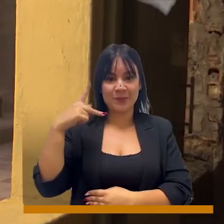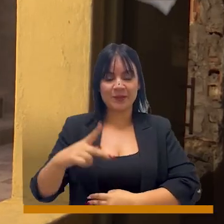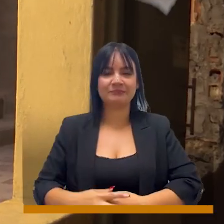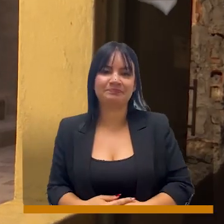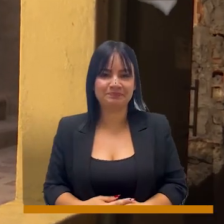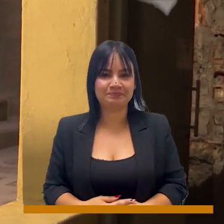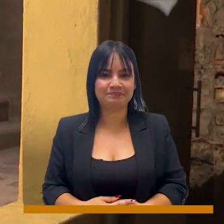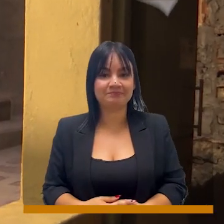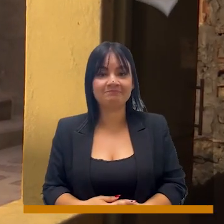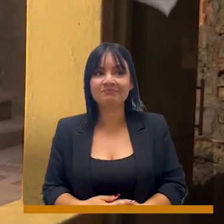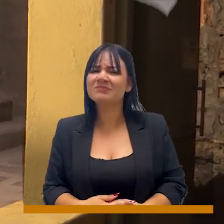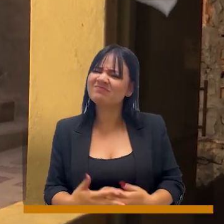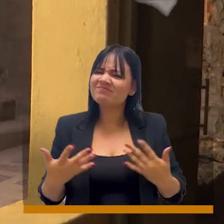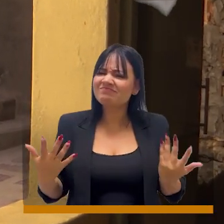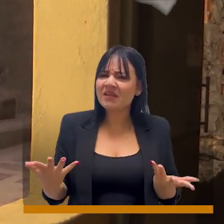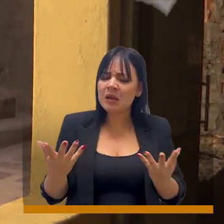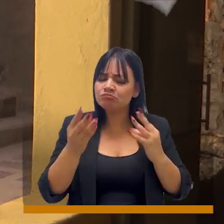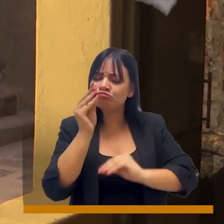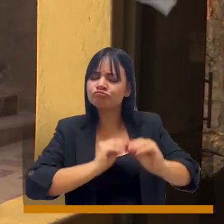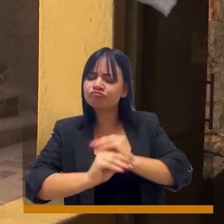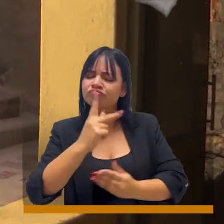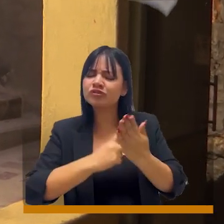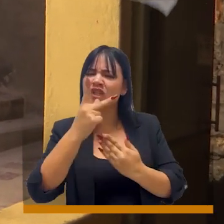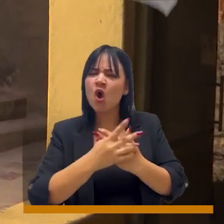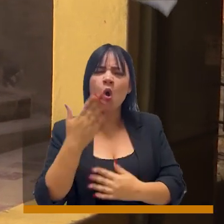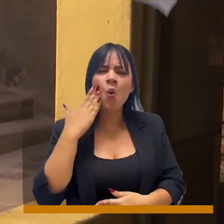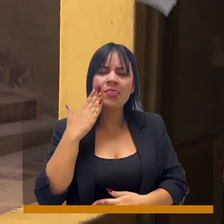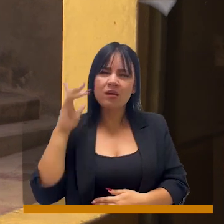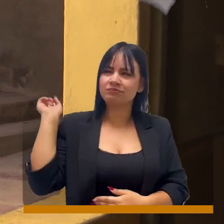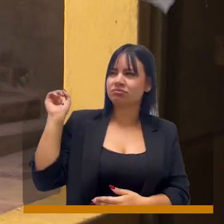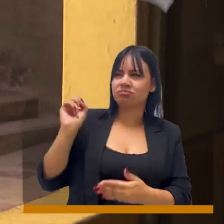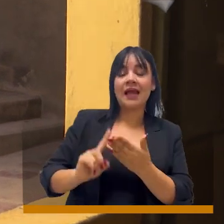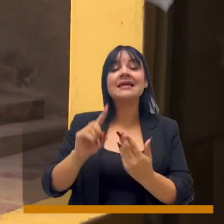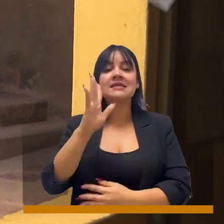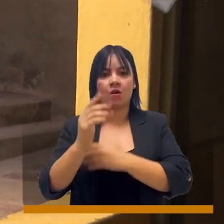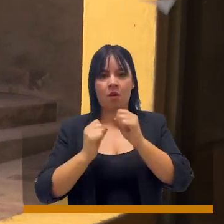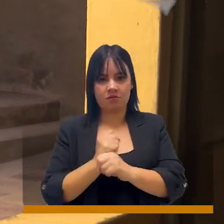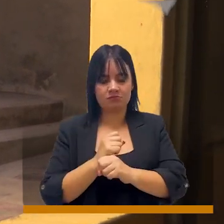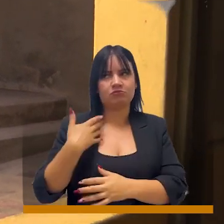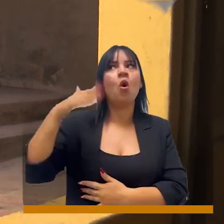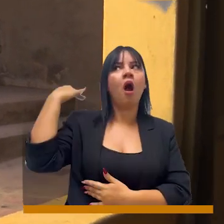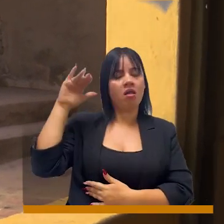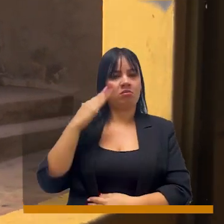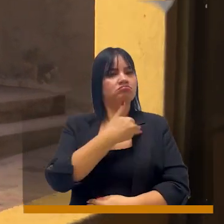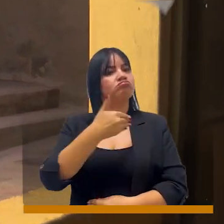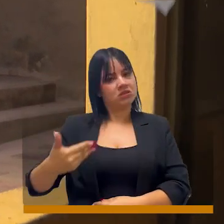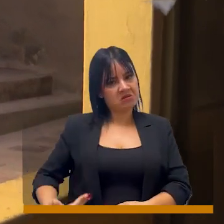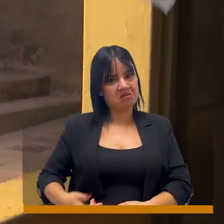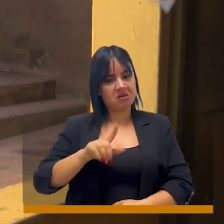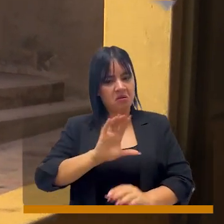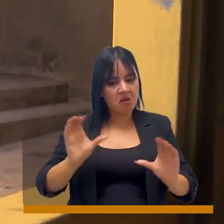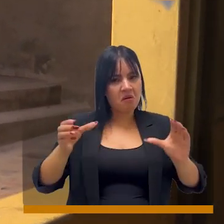Este proyecto lo empezamos a construir desde hace aproximadamente 5 años, cuando yo era presidente